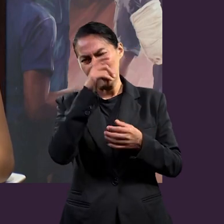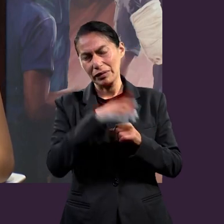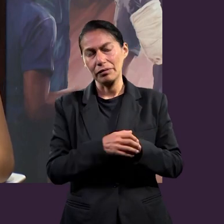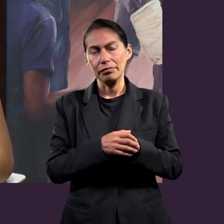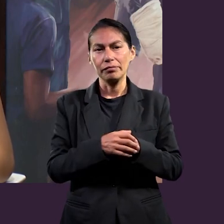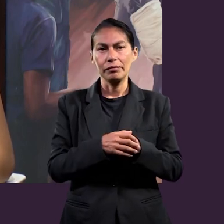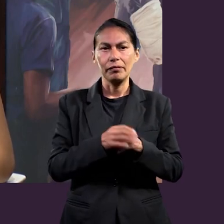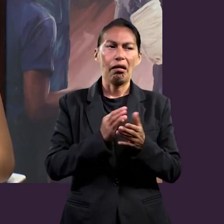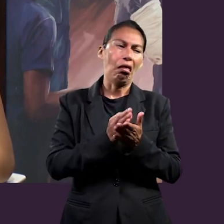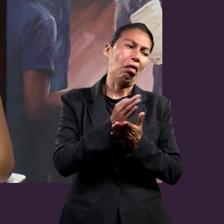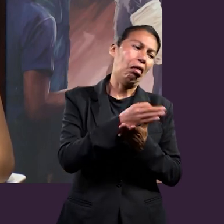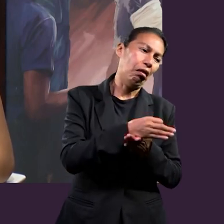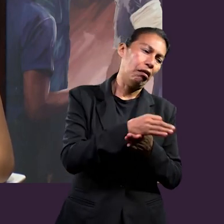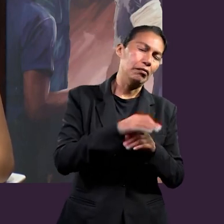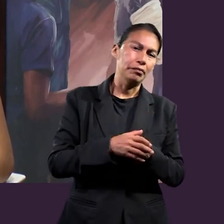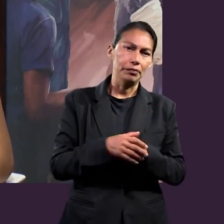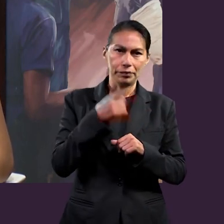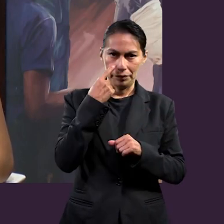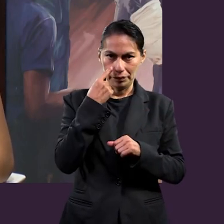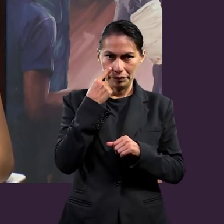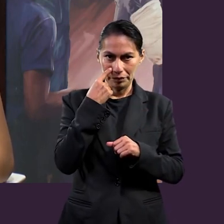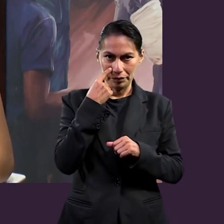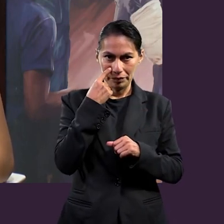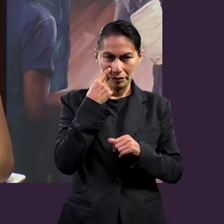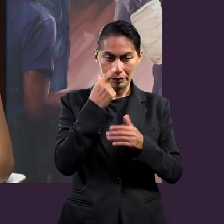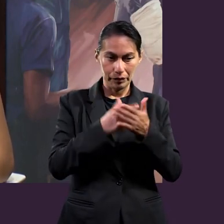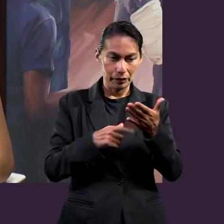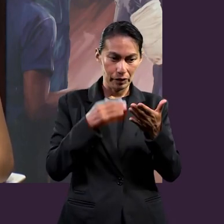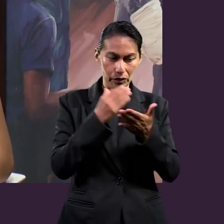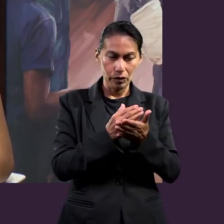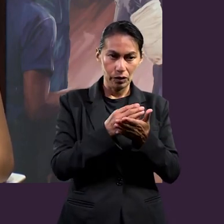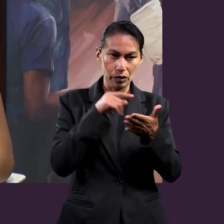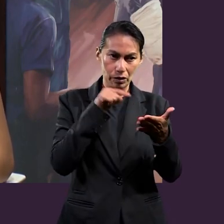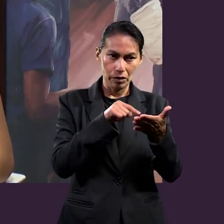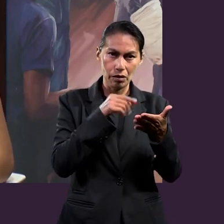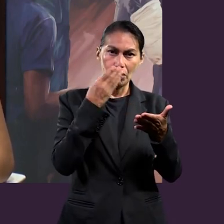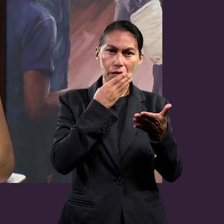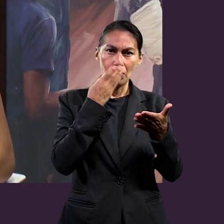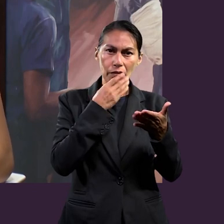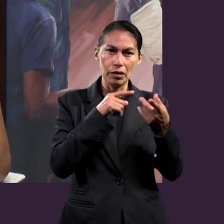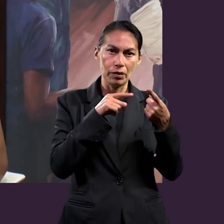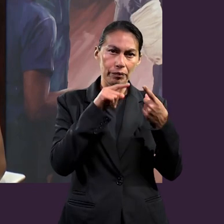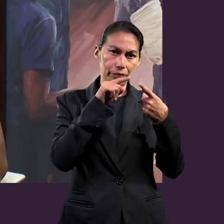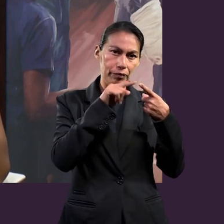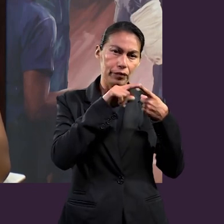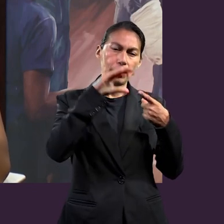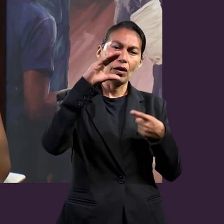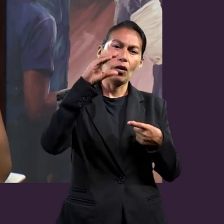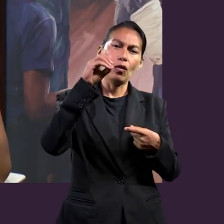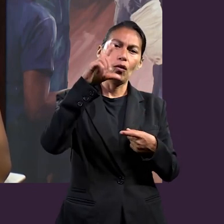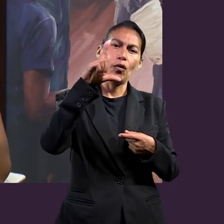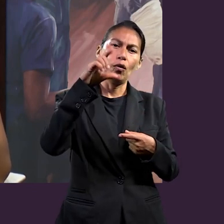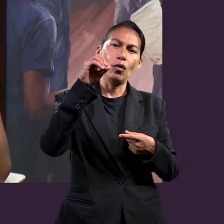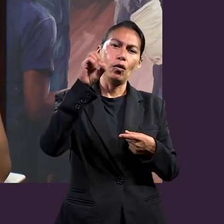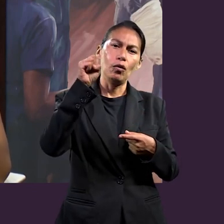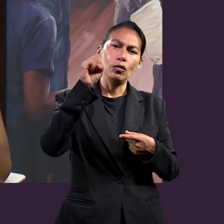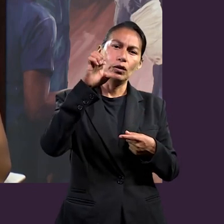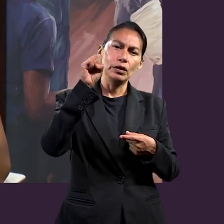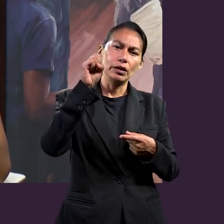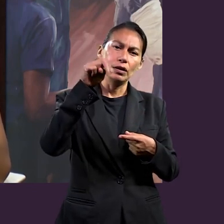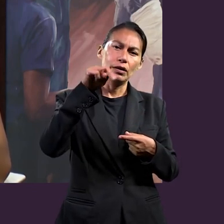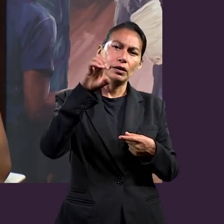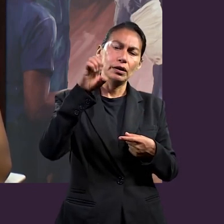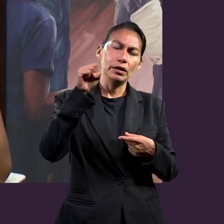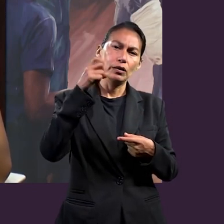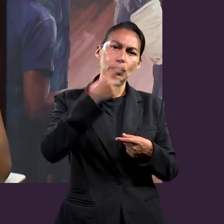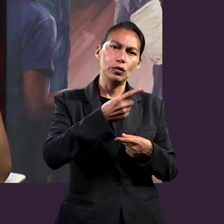puede llevar a otro contexto. Y en la lección marcaba dos citas bíblicas en Colosenses 1